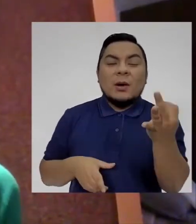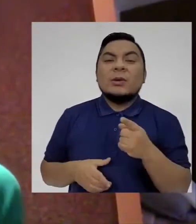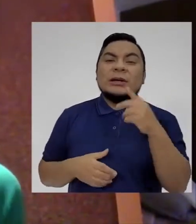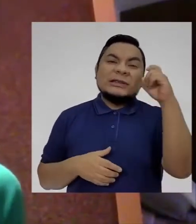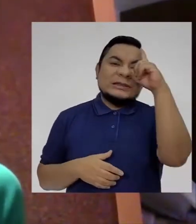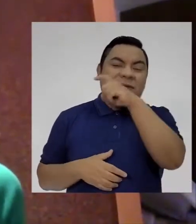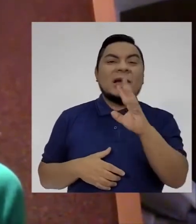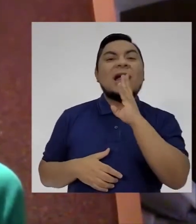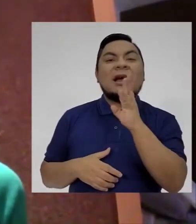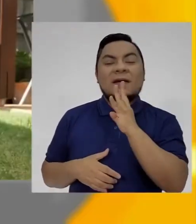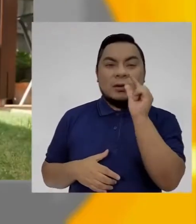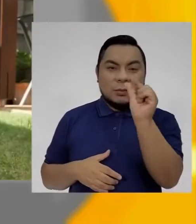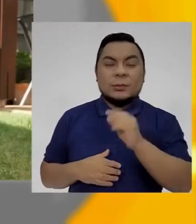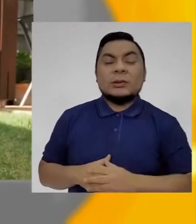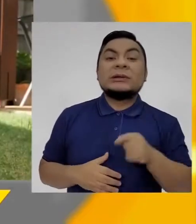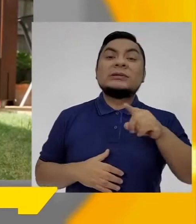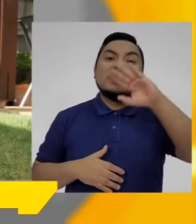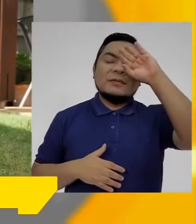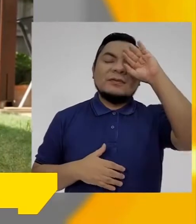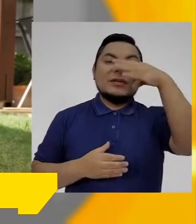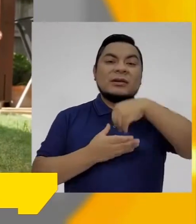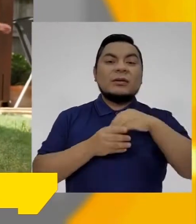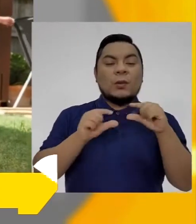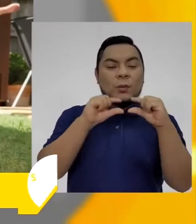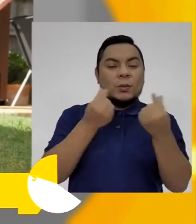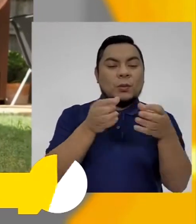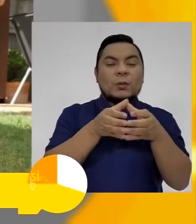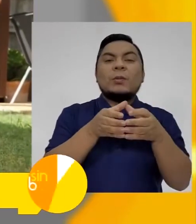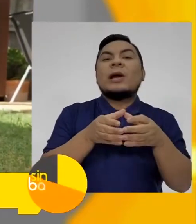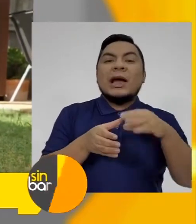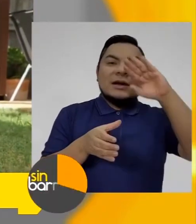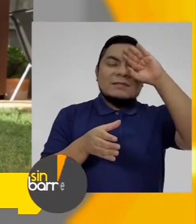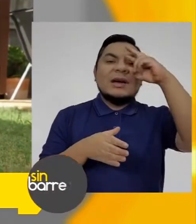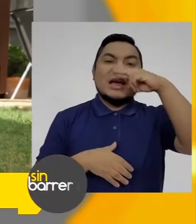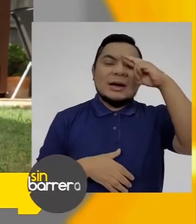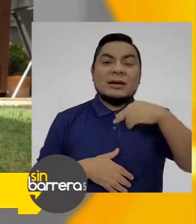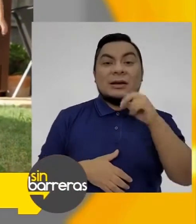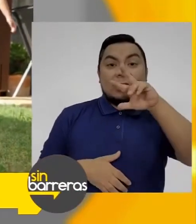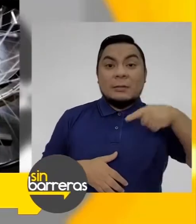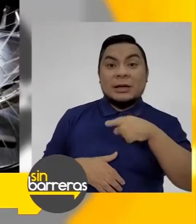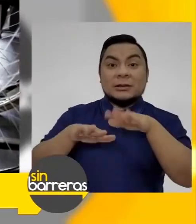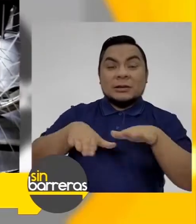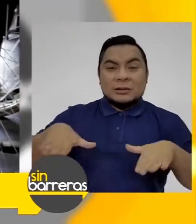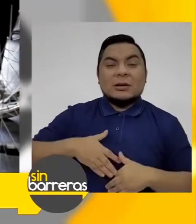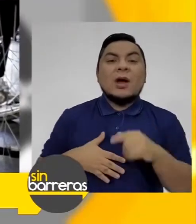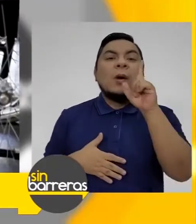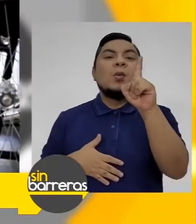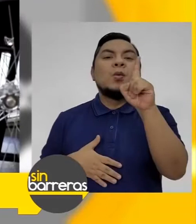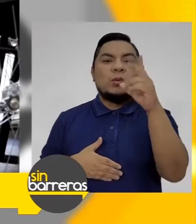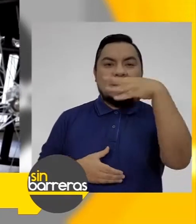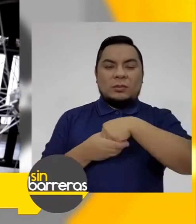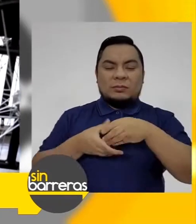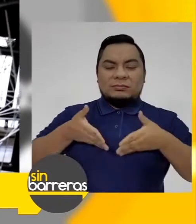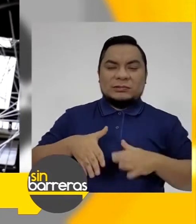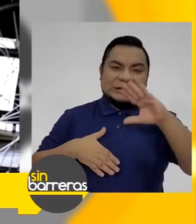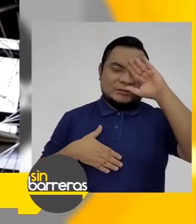problemas para el desarrollo del habla. Es una enfermedad que pertenece al grupo de las enfermedades raras, ya que de 3.000 niños, uno es el que tiene